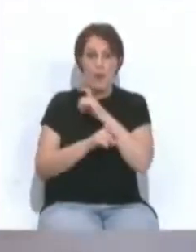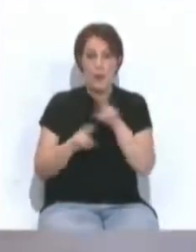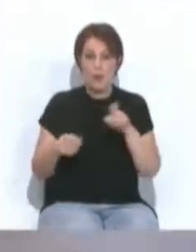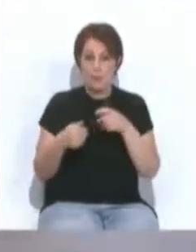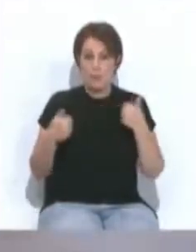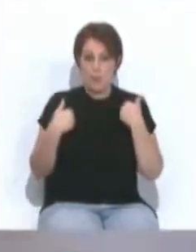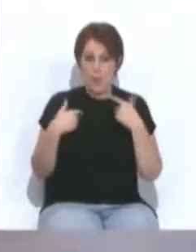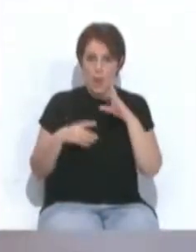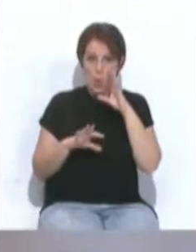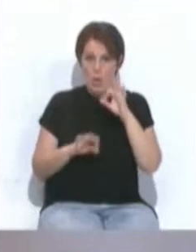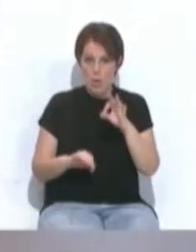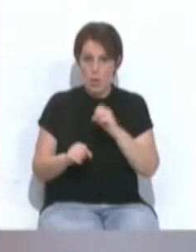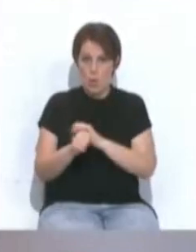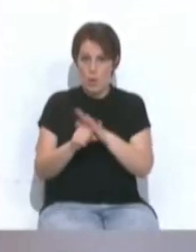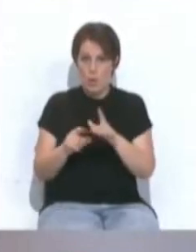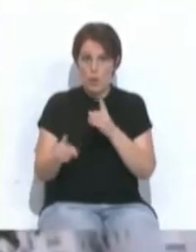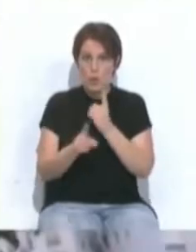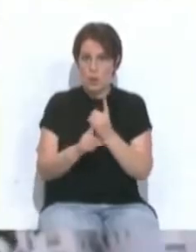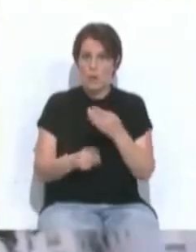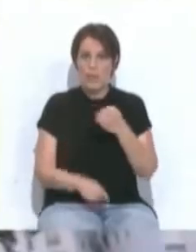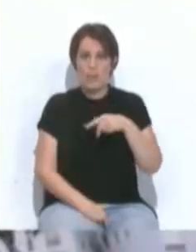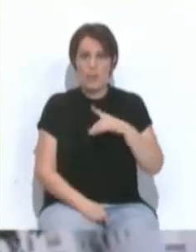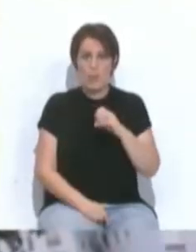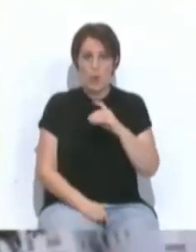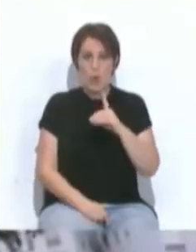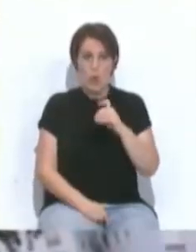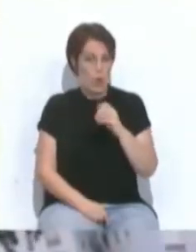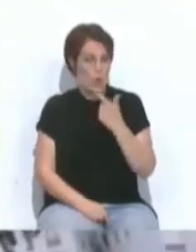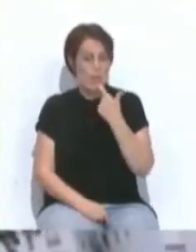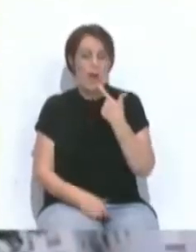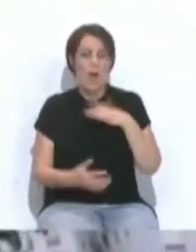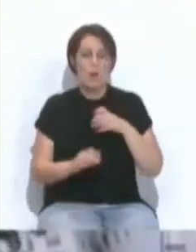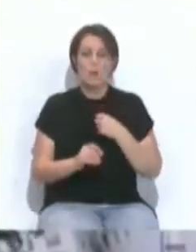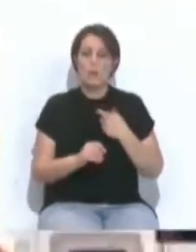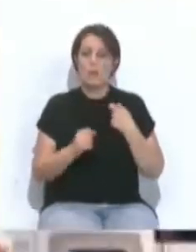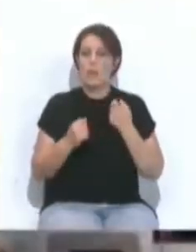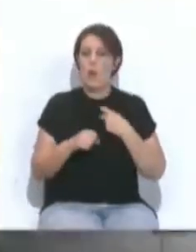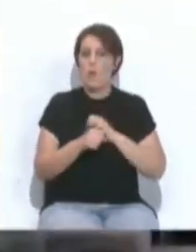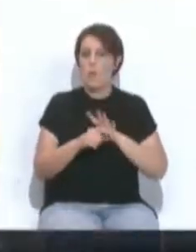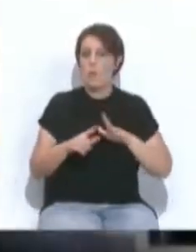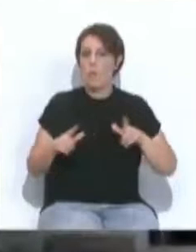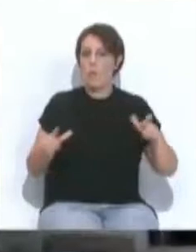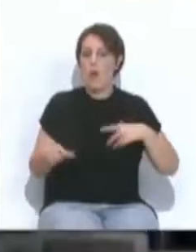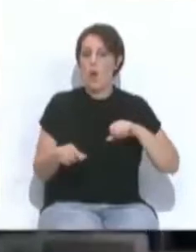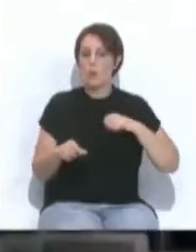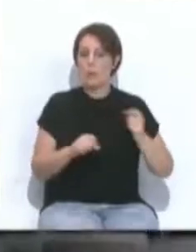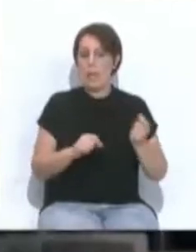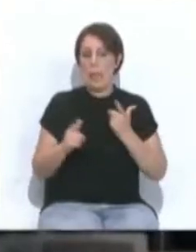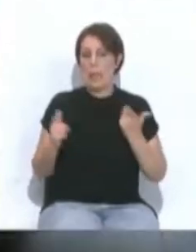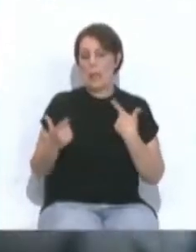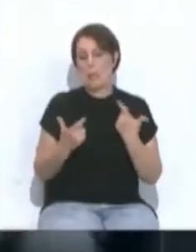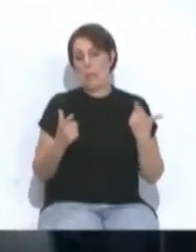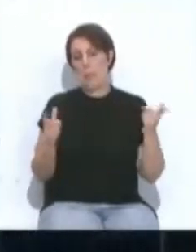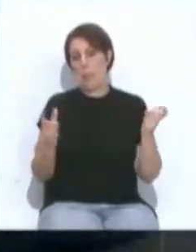responsabilidad y las cautelas frente al COVID, Bendodo ha precisado que, a pesar del aumento de casos, la presión hospitalaria es reducida a